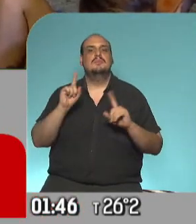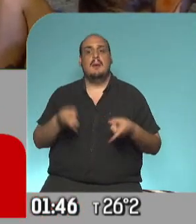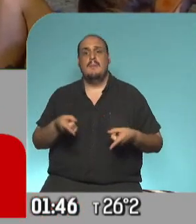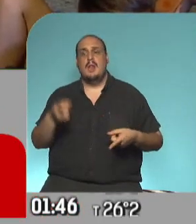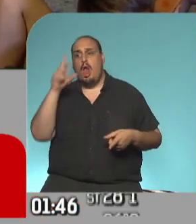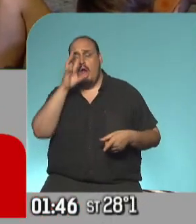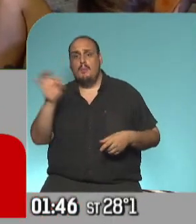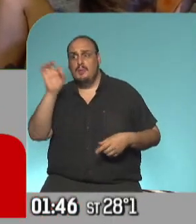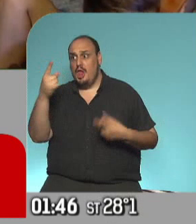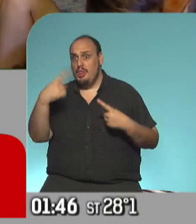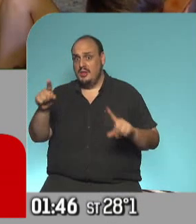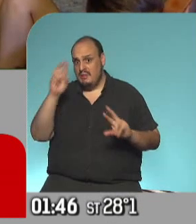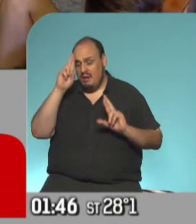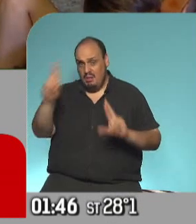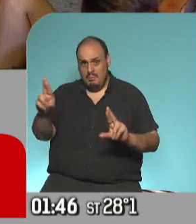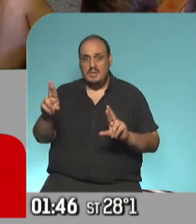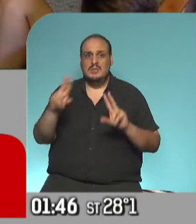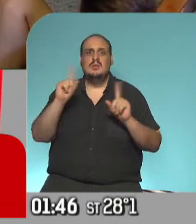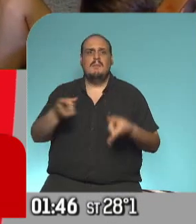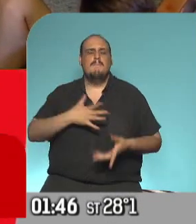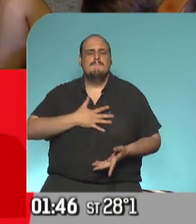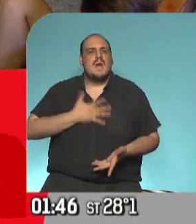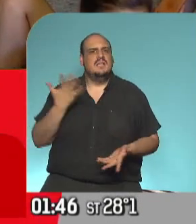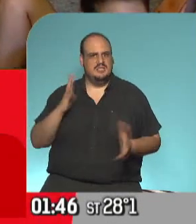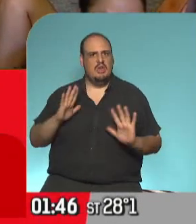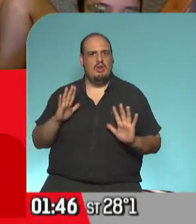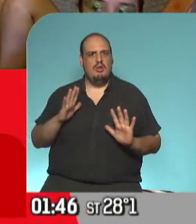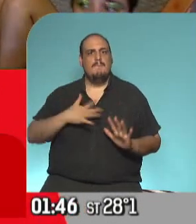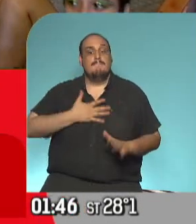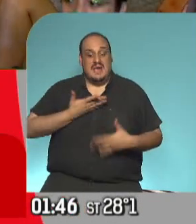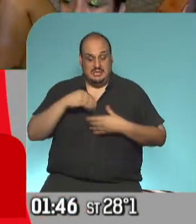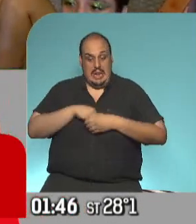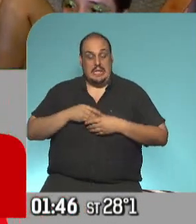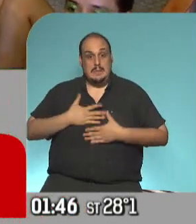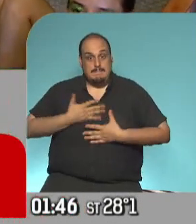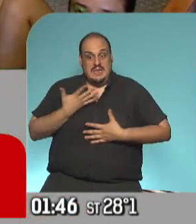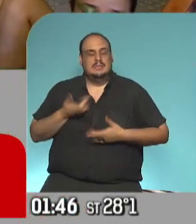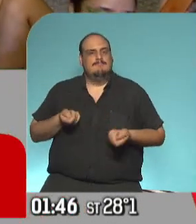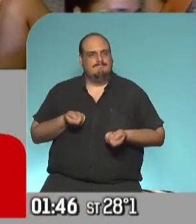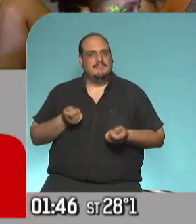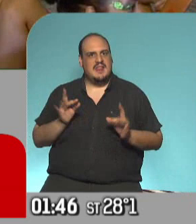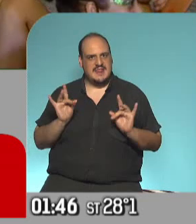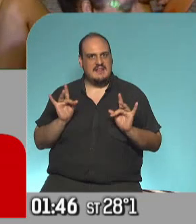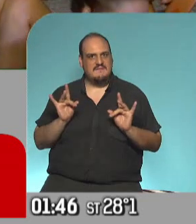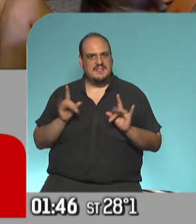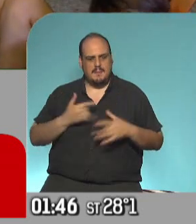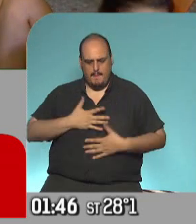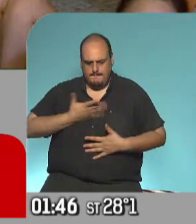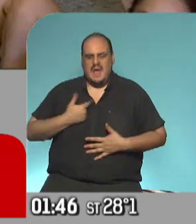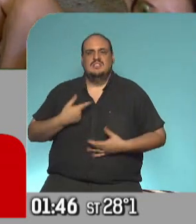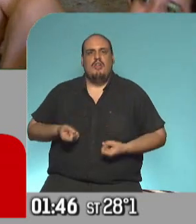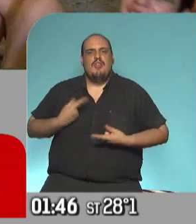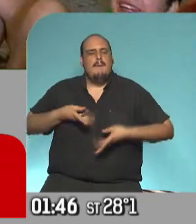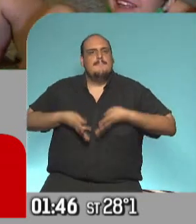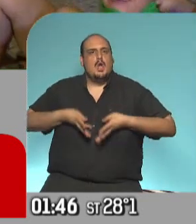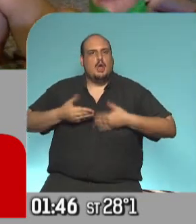distinta, las pasiones. Tan difícil de dominar. Sí, pero son las que movilizan también y